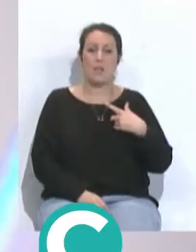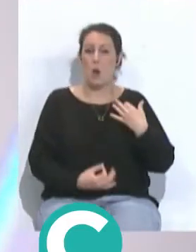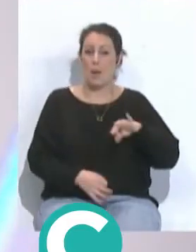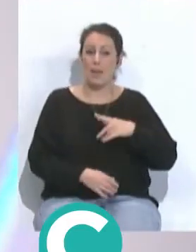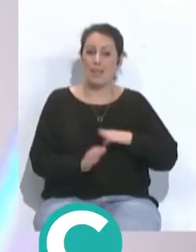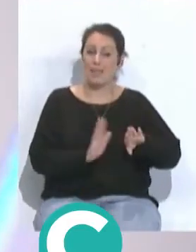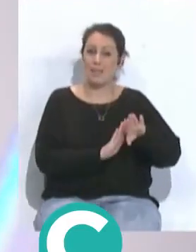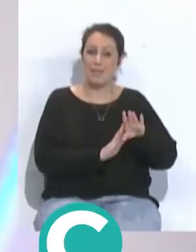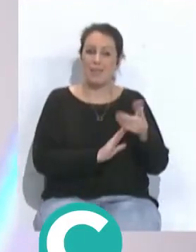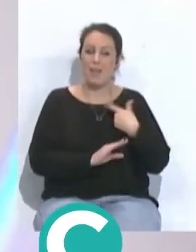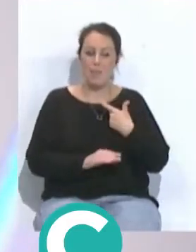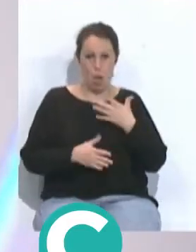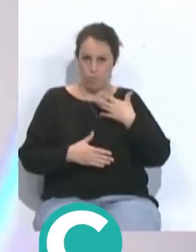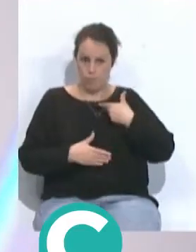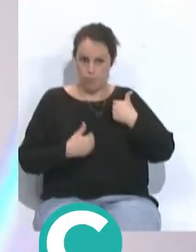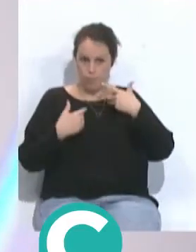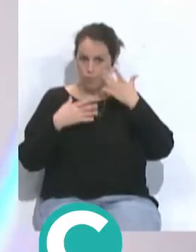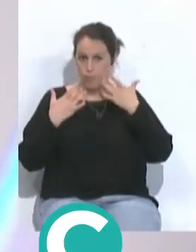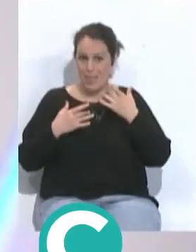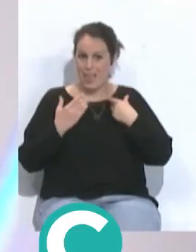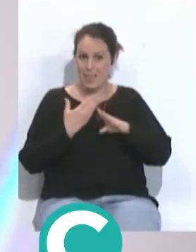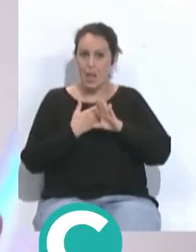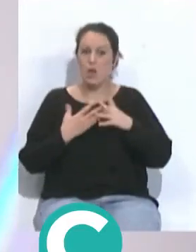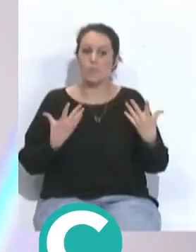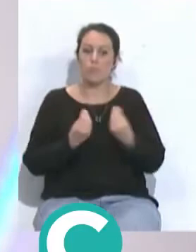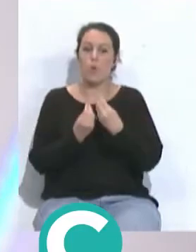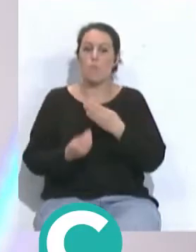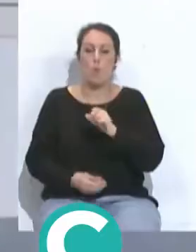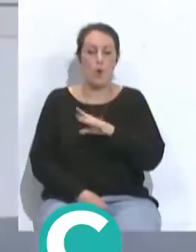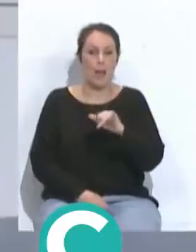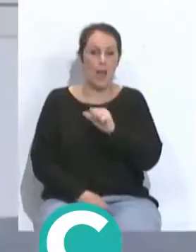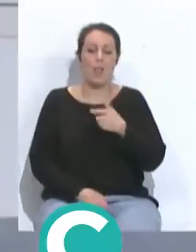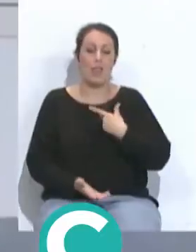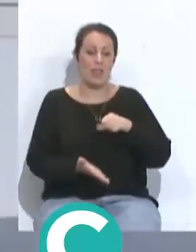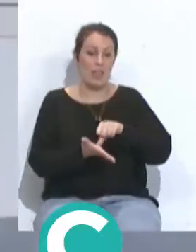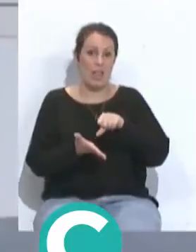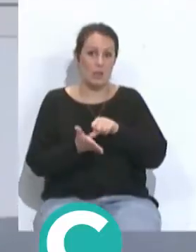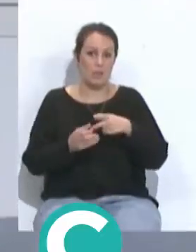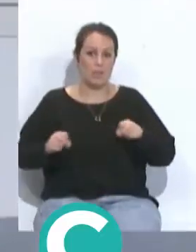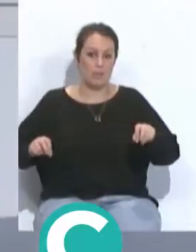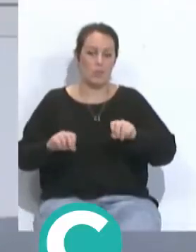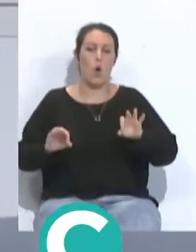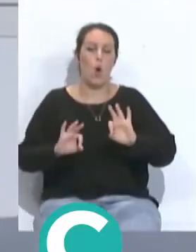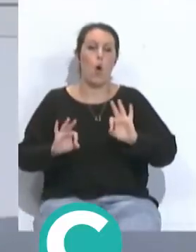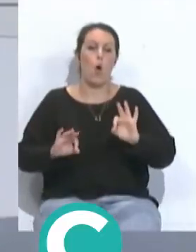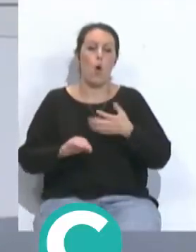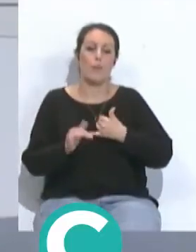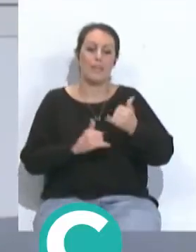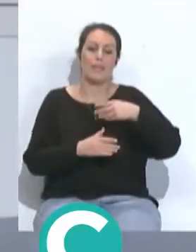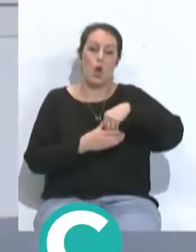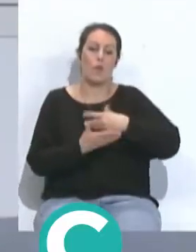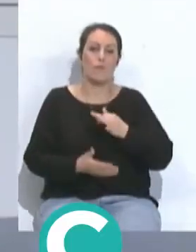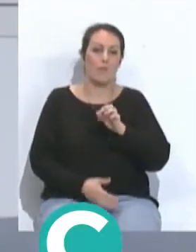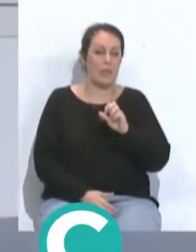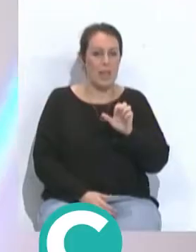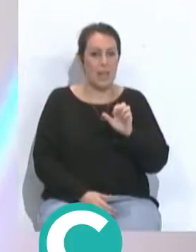delantero que es termine finalmente junto con Borja Iglesias en el área con los centros por banda de ambos laterales o con el pase interior bien sea de Fekir o